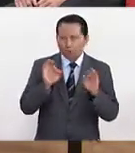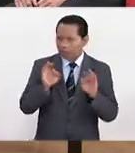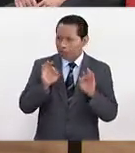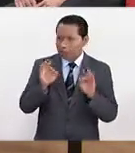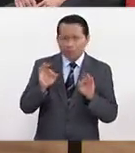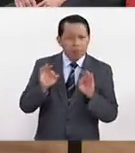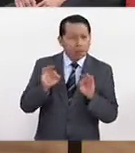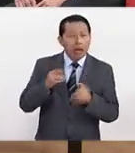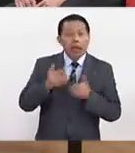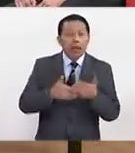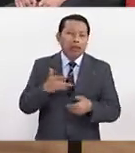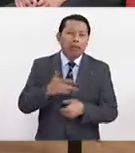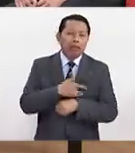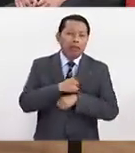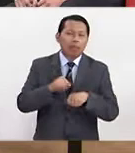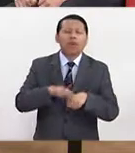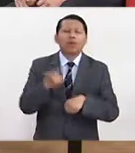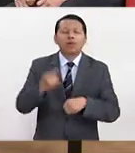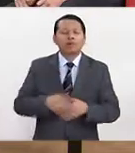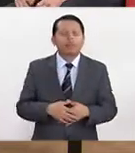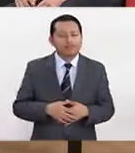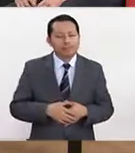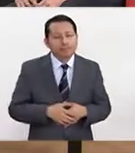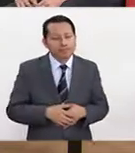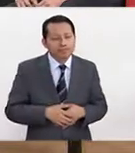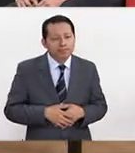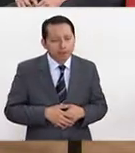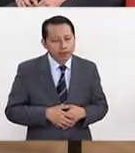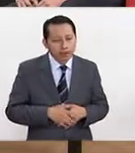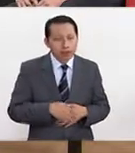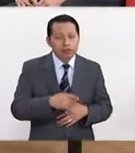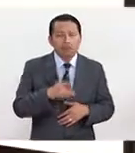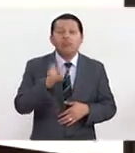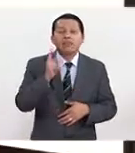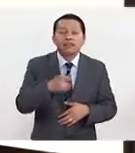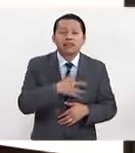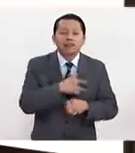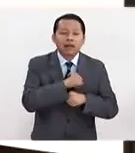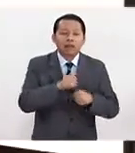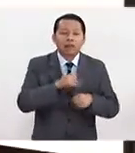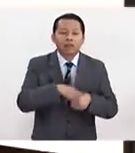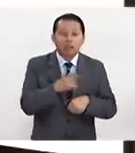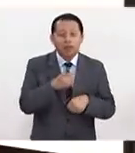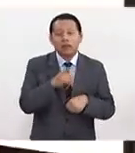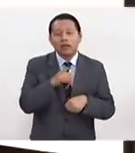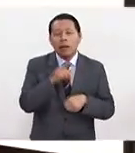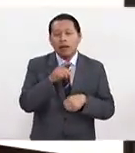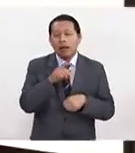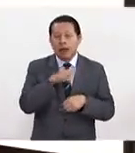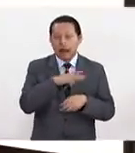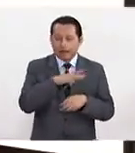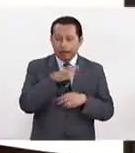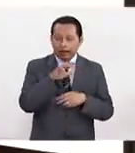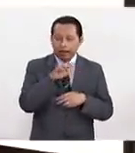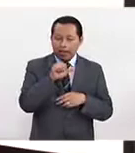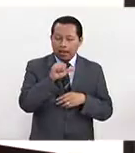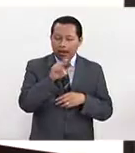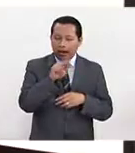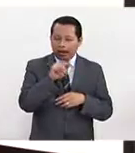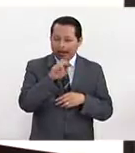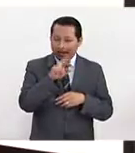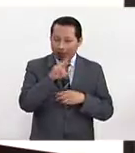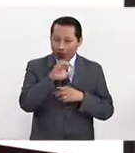han presentado casos de infarto? Sí, generalmente el infarto viene asociado de aterosclerosis, o sea, producción de